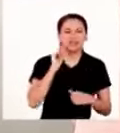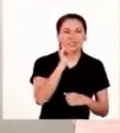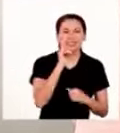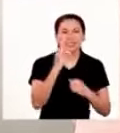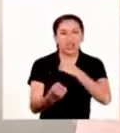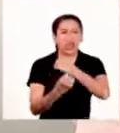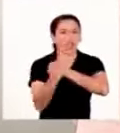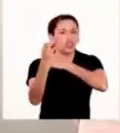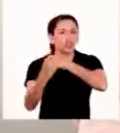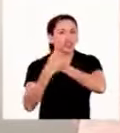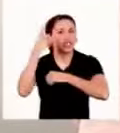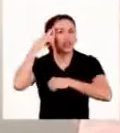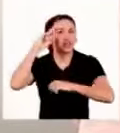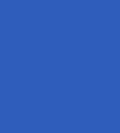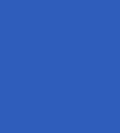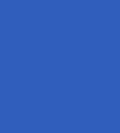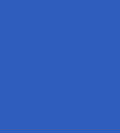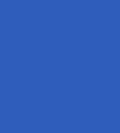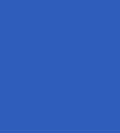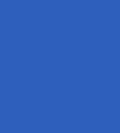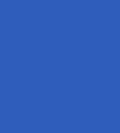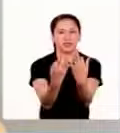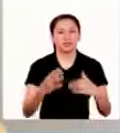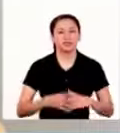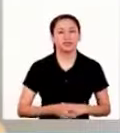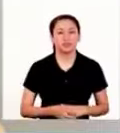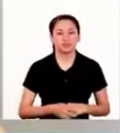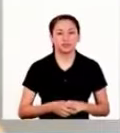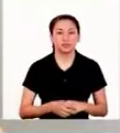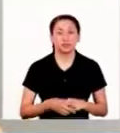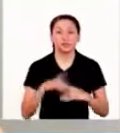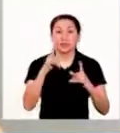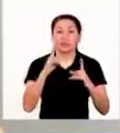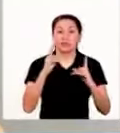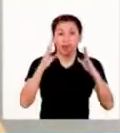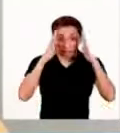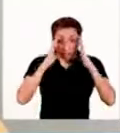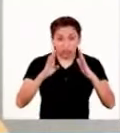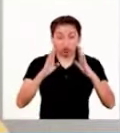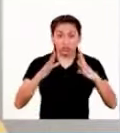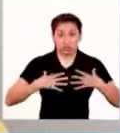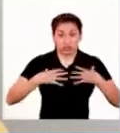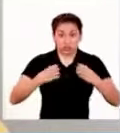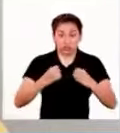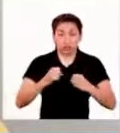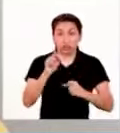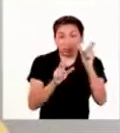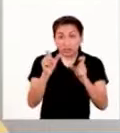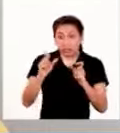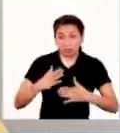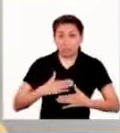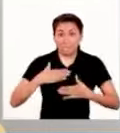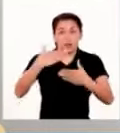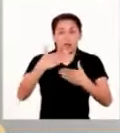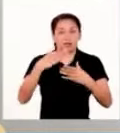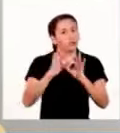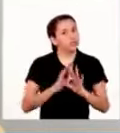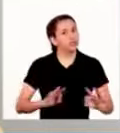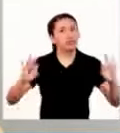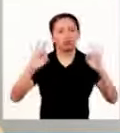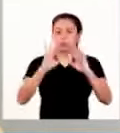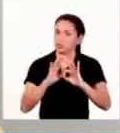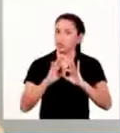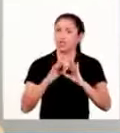segmento consejos para las familias la atención a la salud de nuestros adultos mayores debe ser